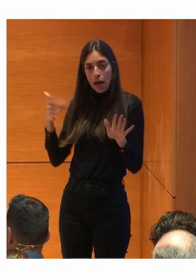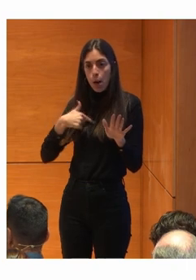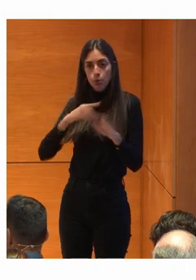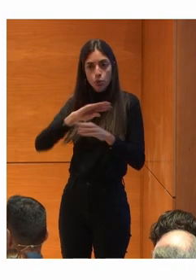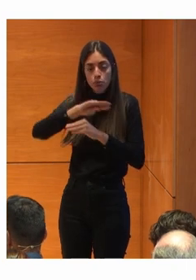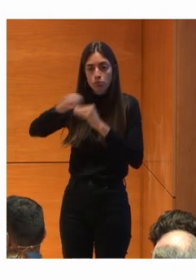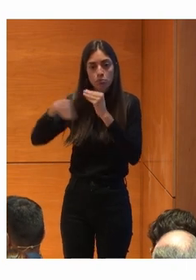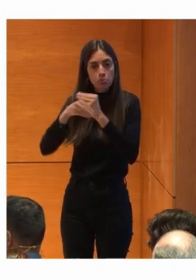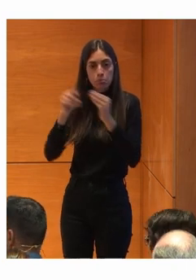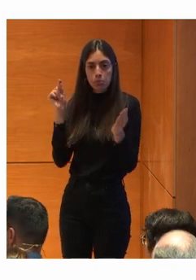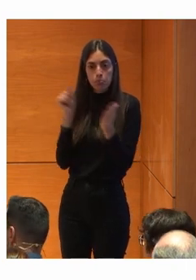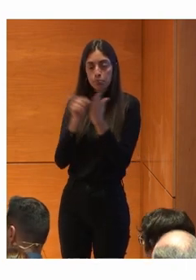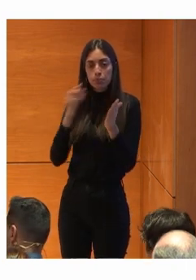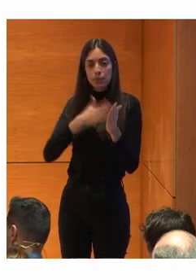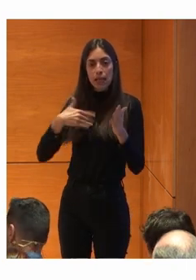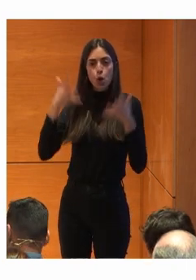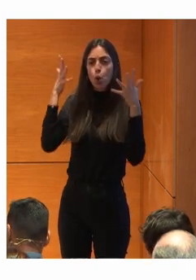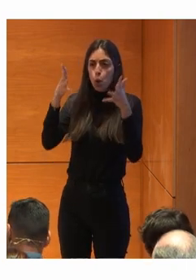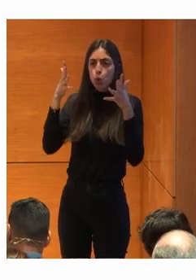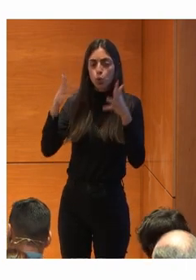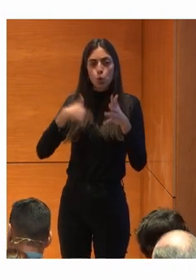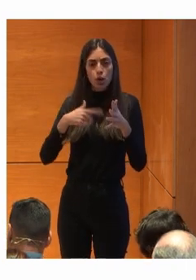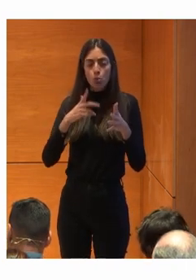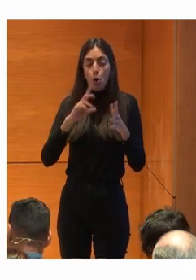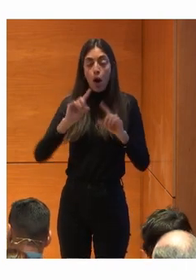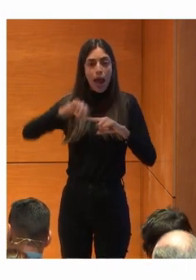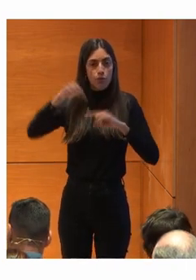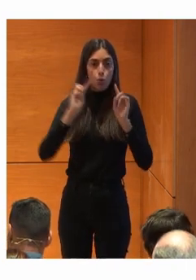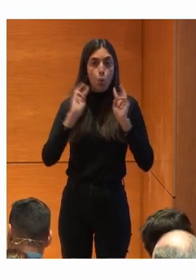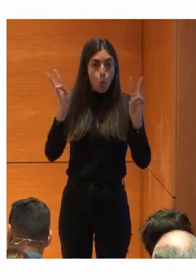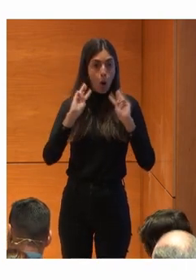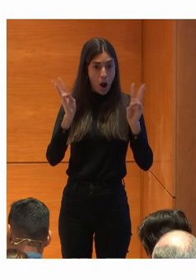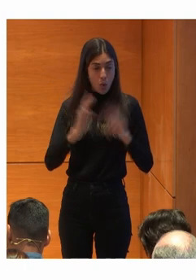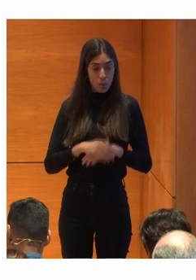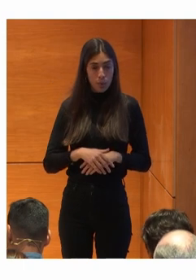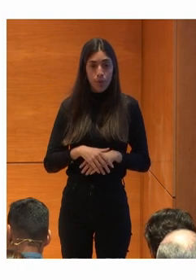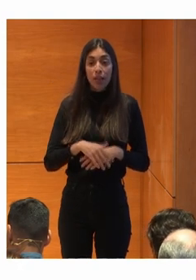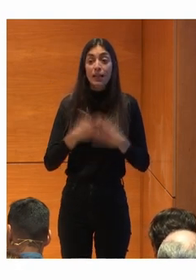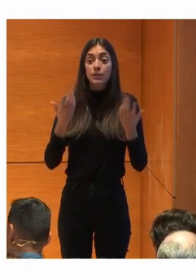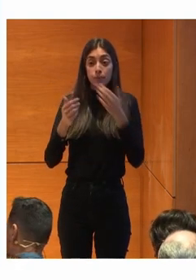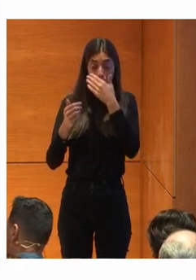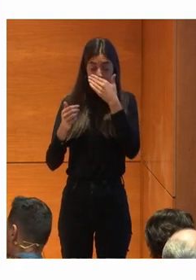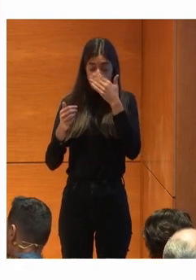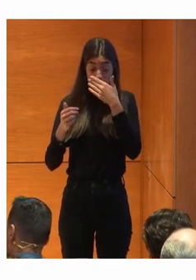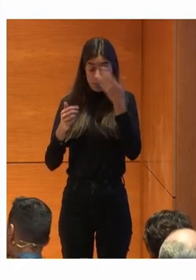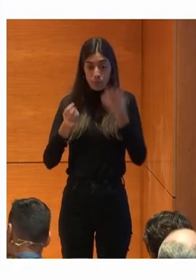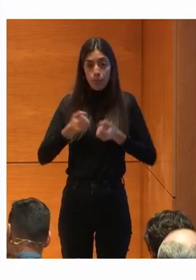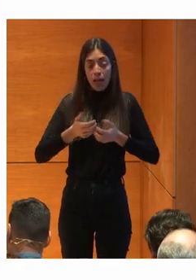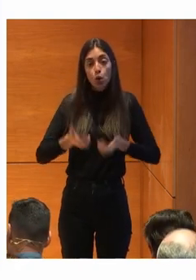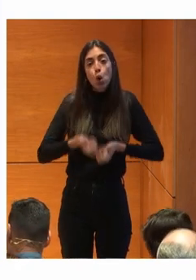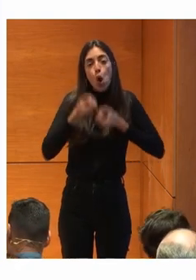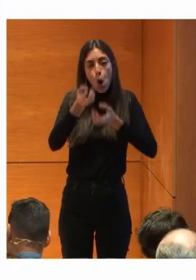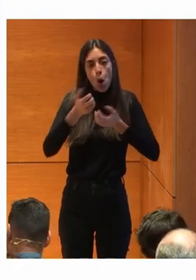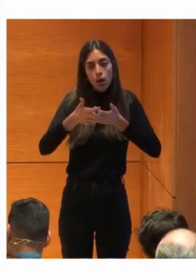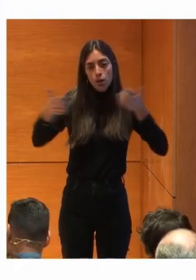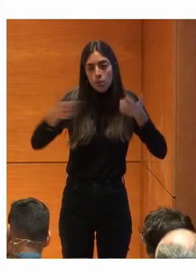adherencia Y lo que nos decían La consultora Un efecto wow Lo resumen Algunos de los De los comentarios Que nos hacían